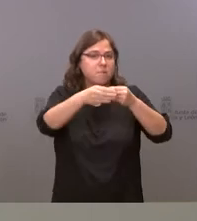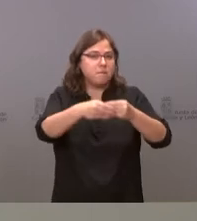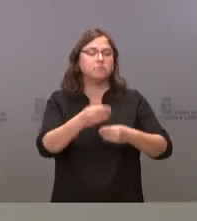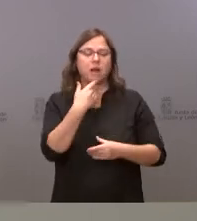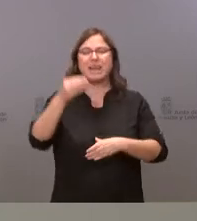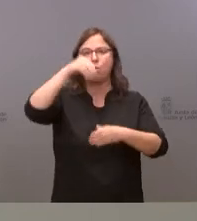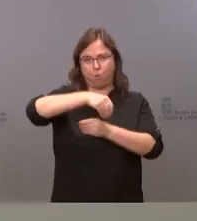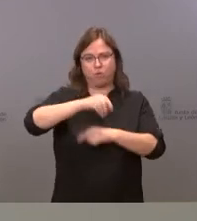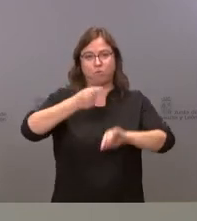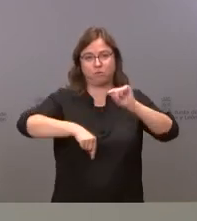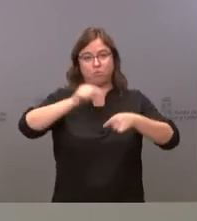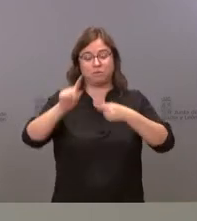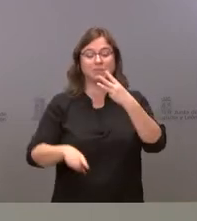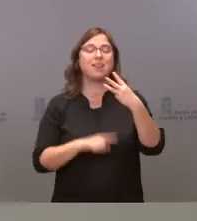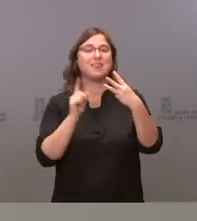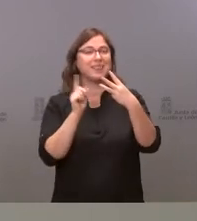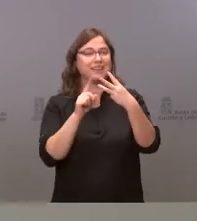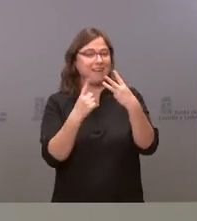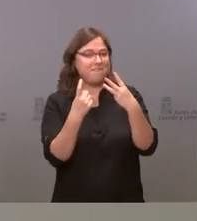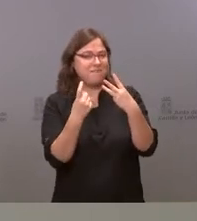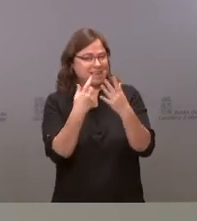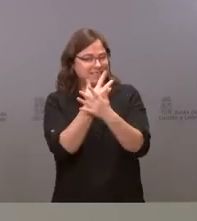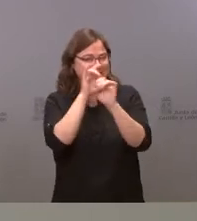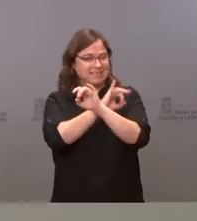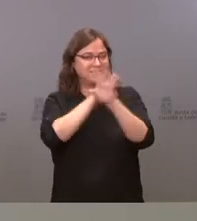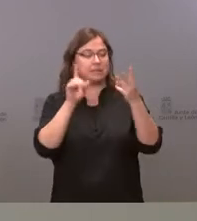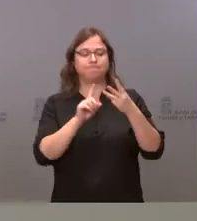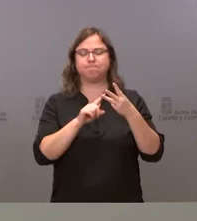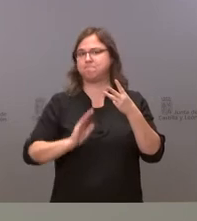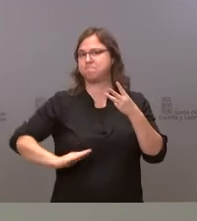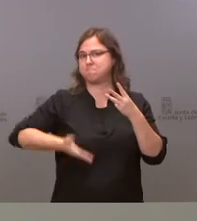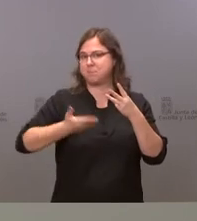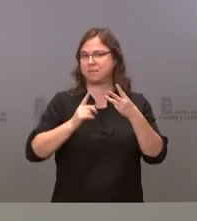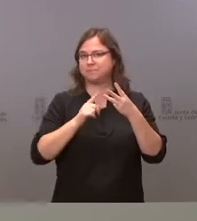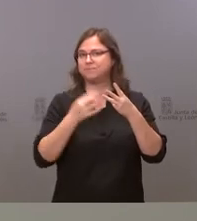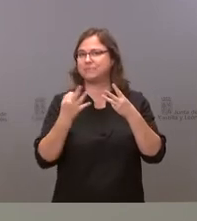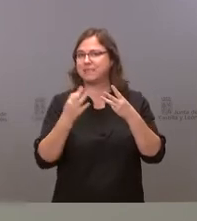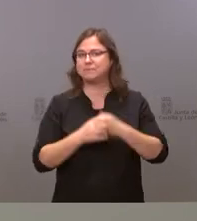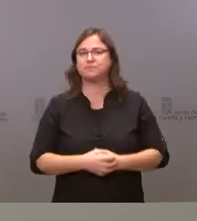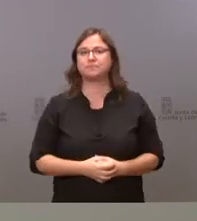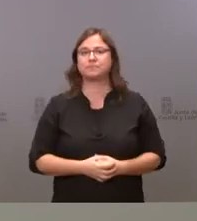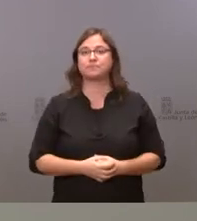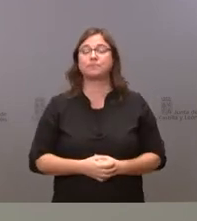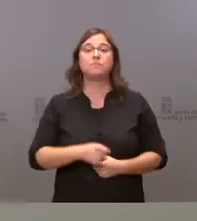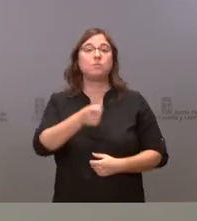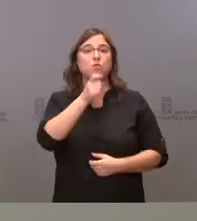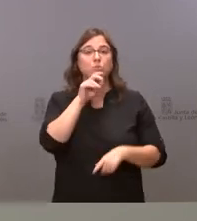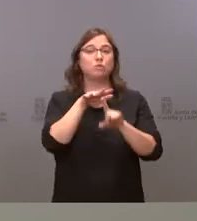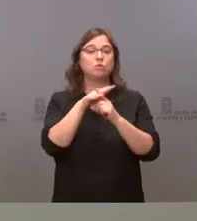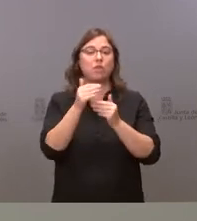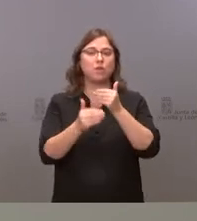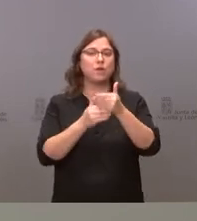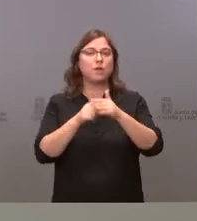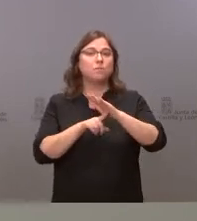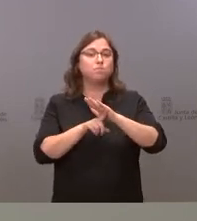presupuesto y la tercera indefinición que en este momento es más relevante en otras ocasiones es la evolución de la